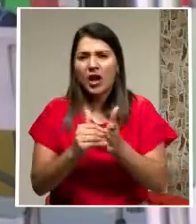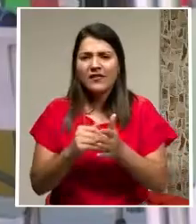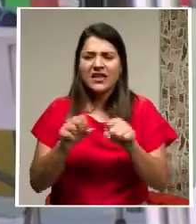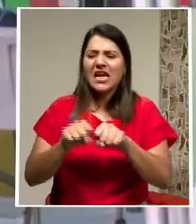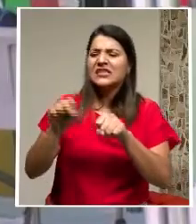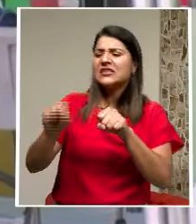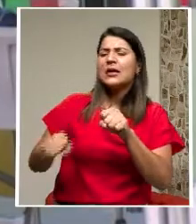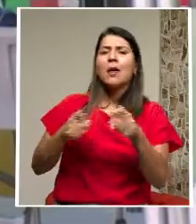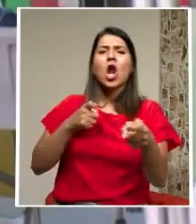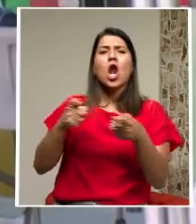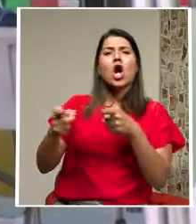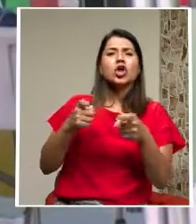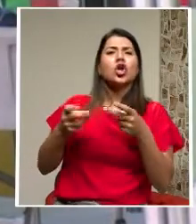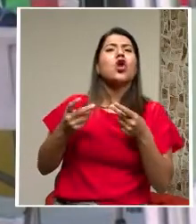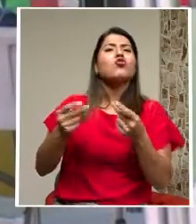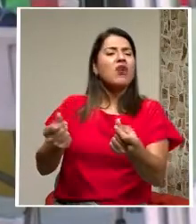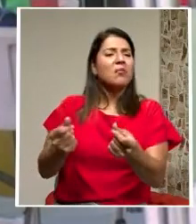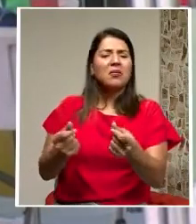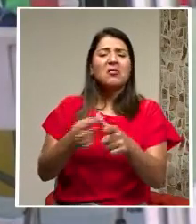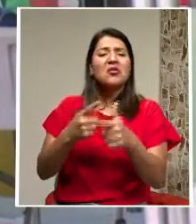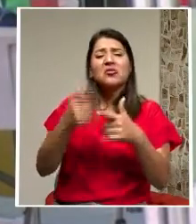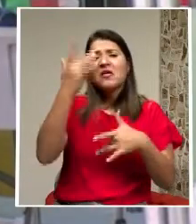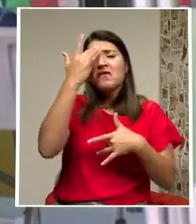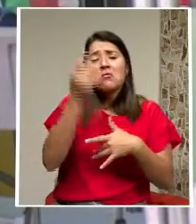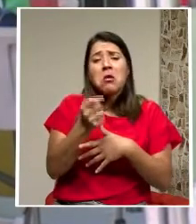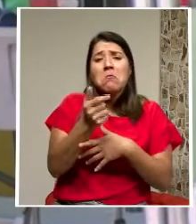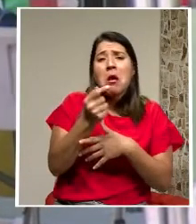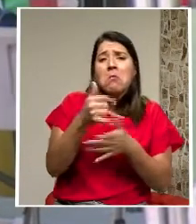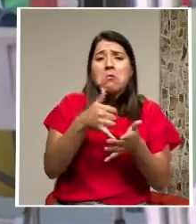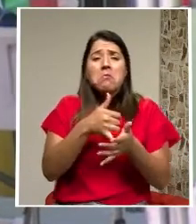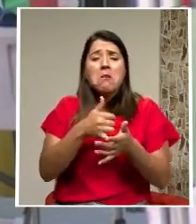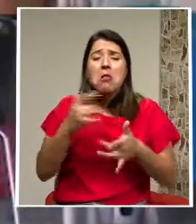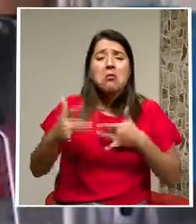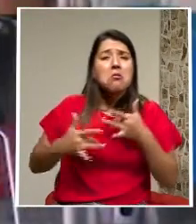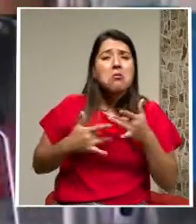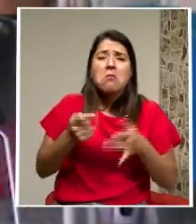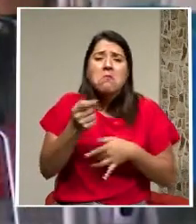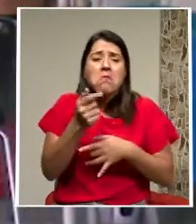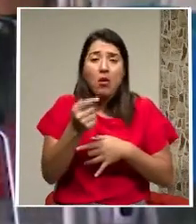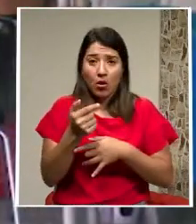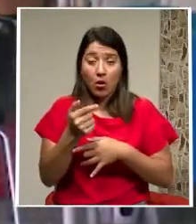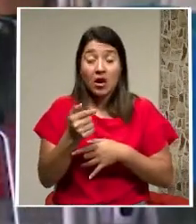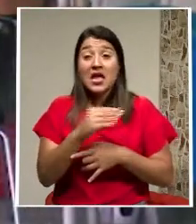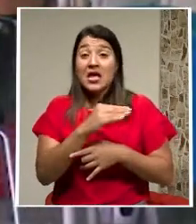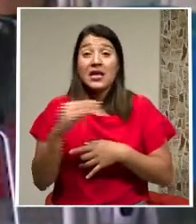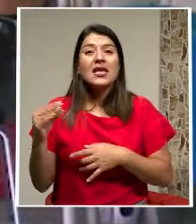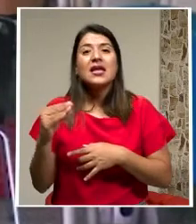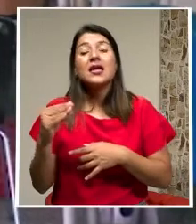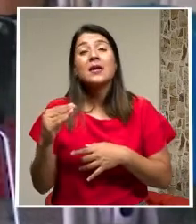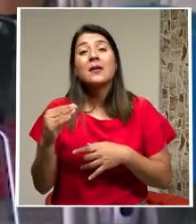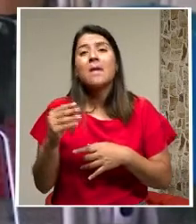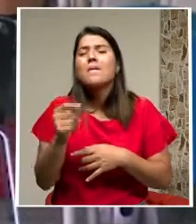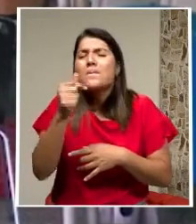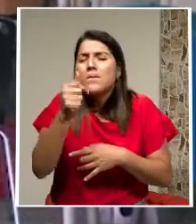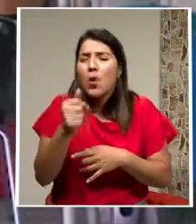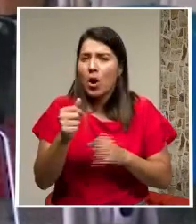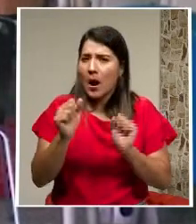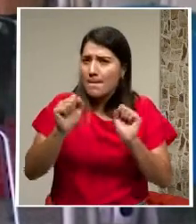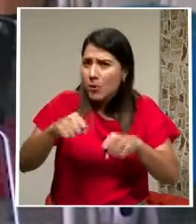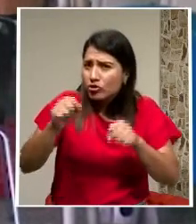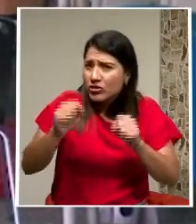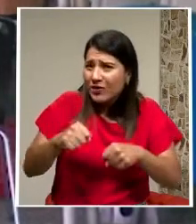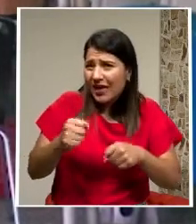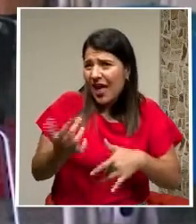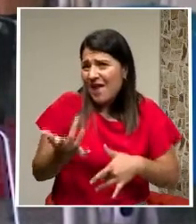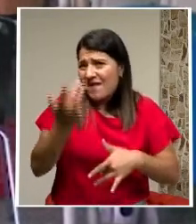sistema inmune Y la enfermedad será leve o moderada Y hay mayor probabilidad de que el virus actúe más fuerte En una reinfección